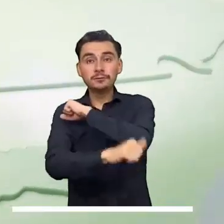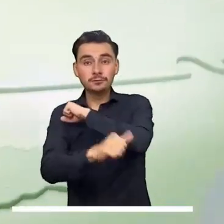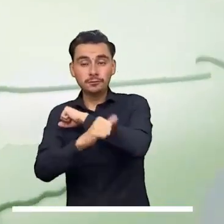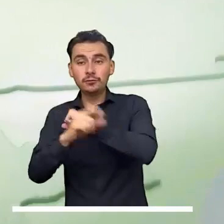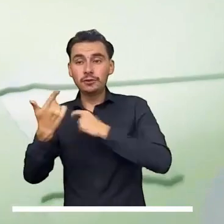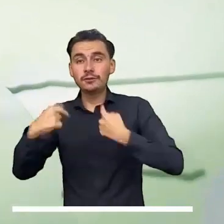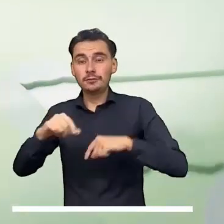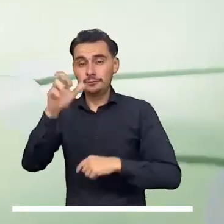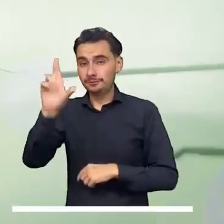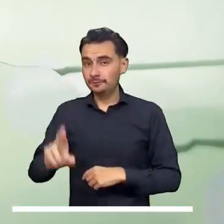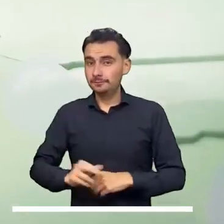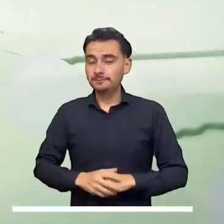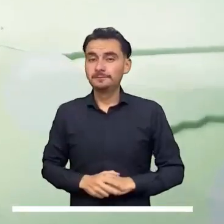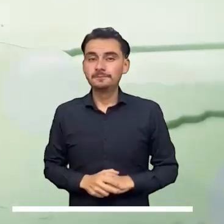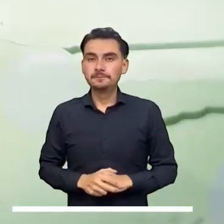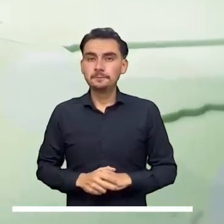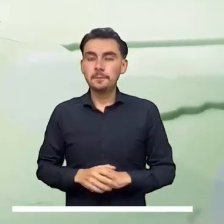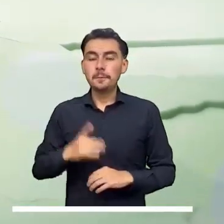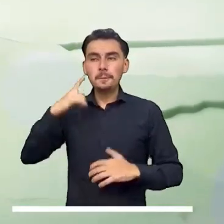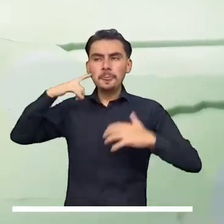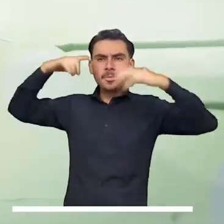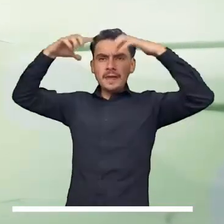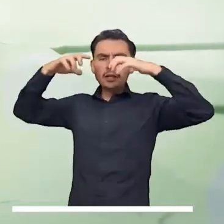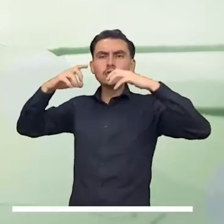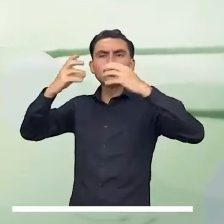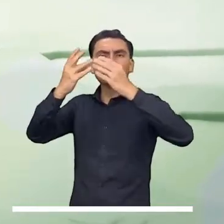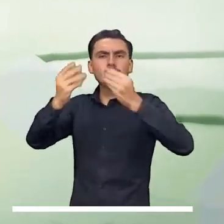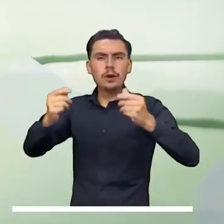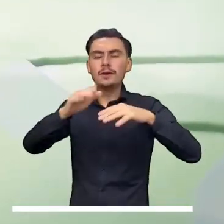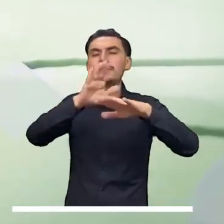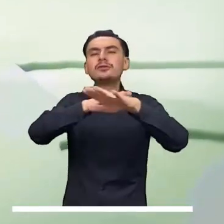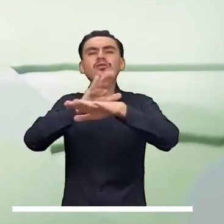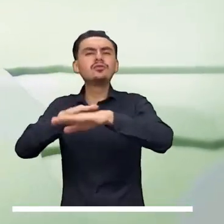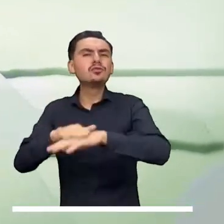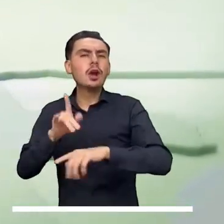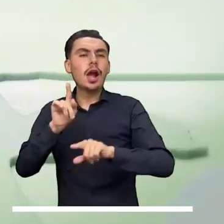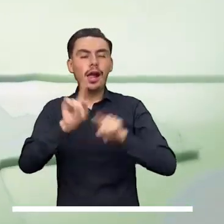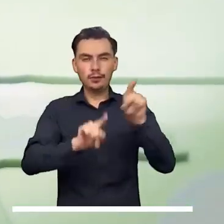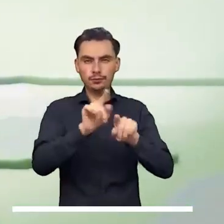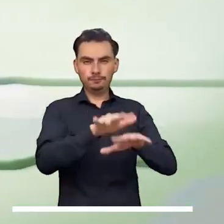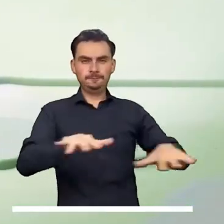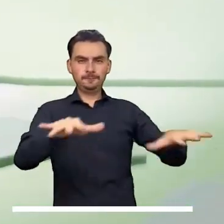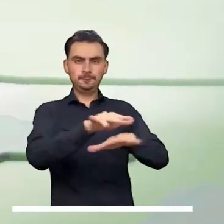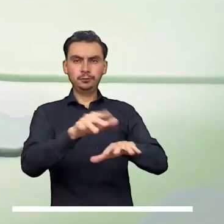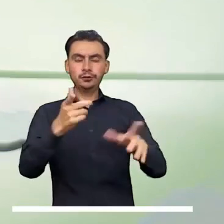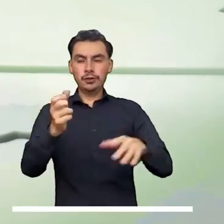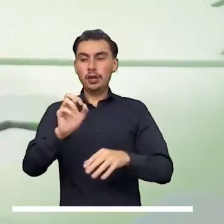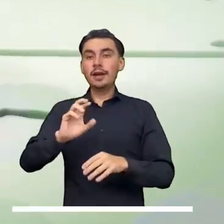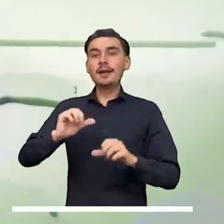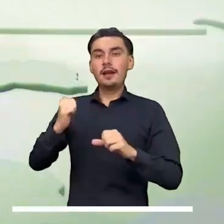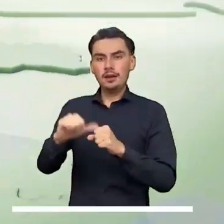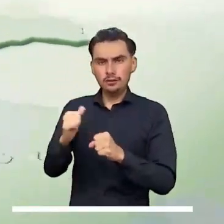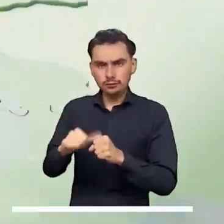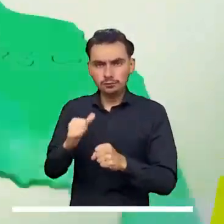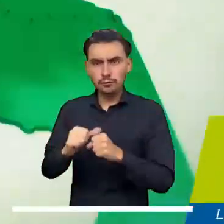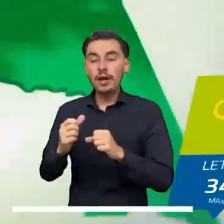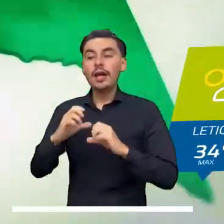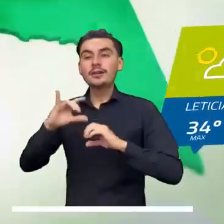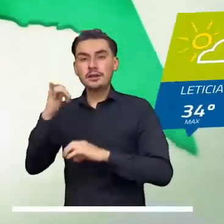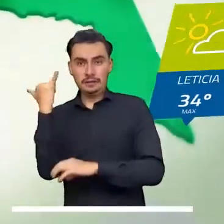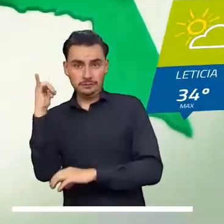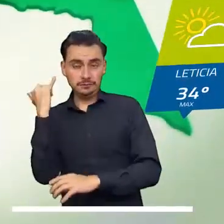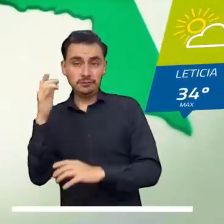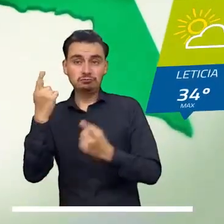de Caldas y Rizaralda. Las precipitaciones menores se anuncian en algunas áreas del oriente de Arauca, Casanare y